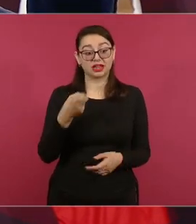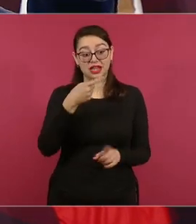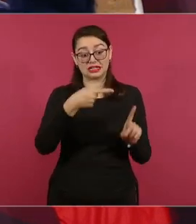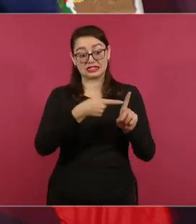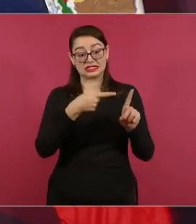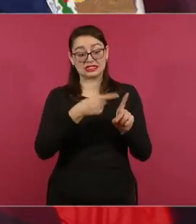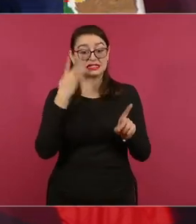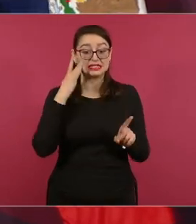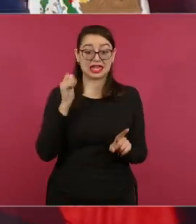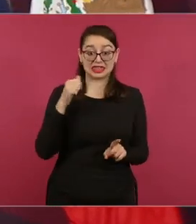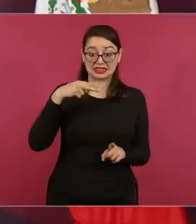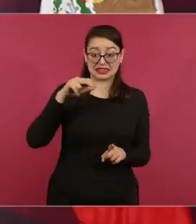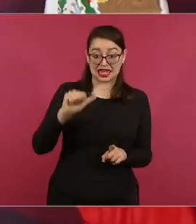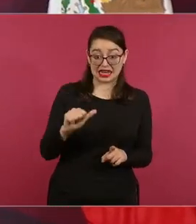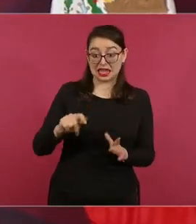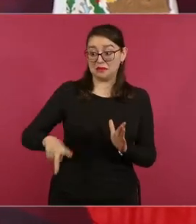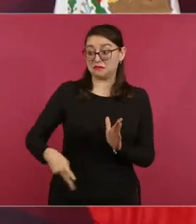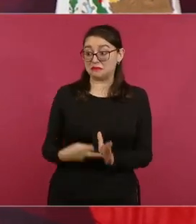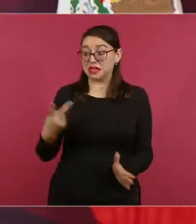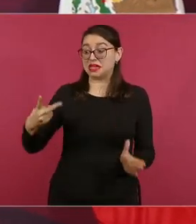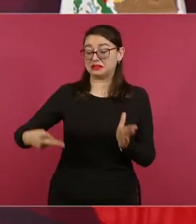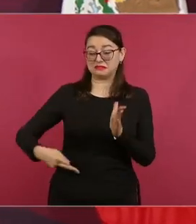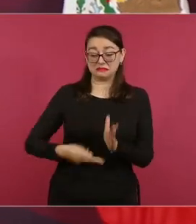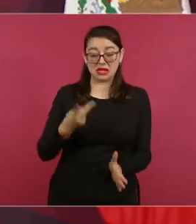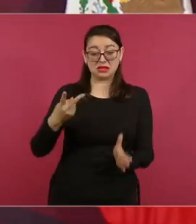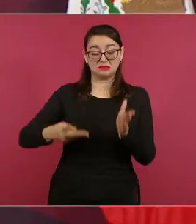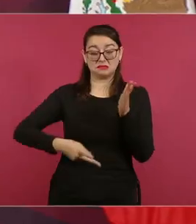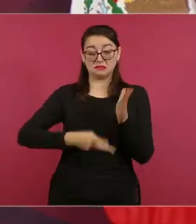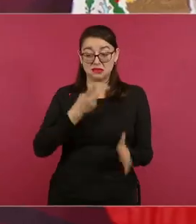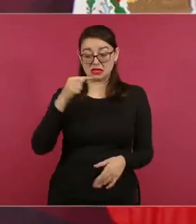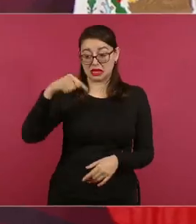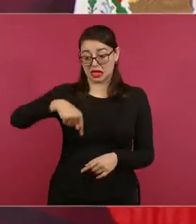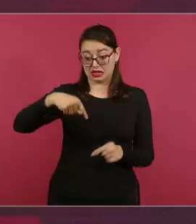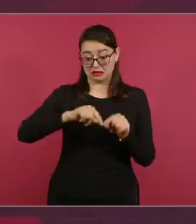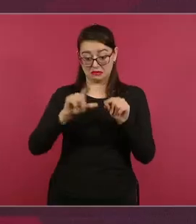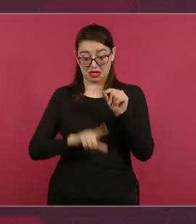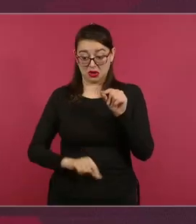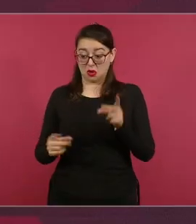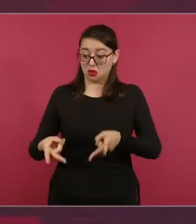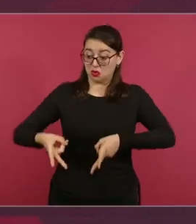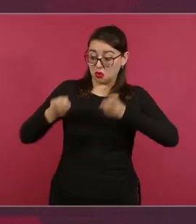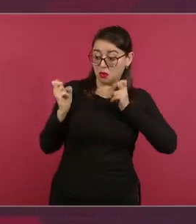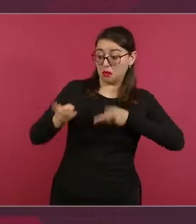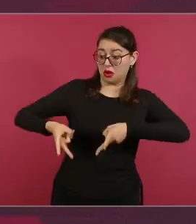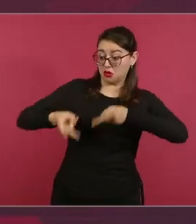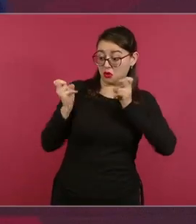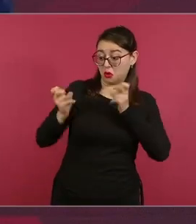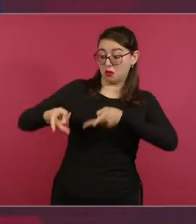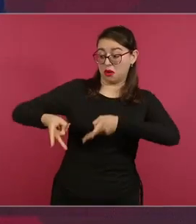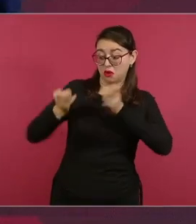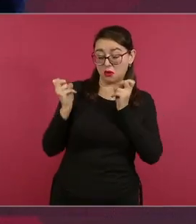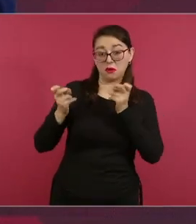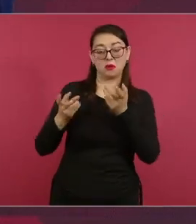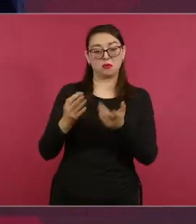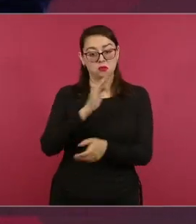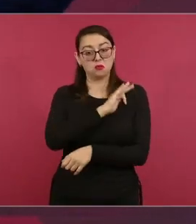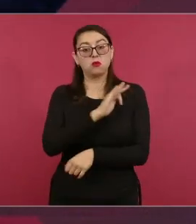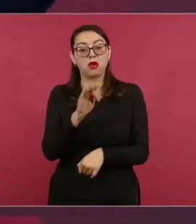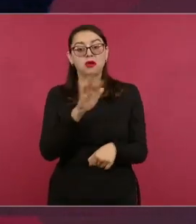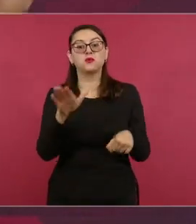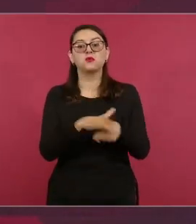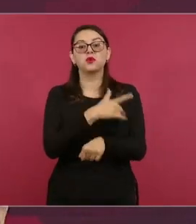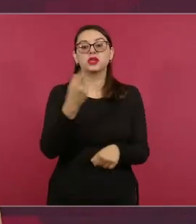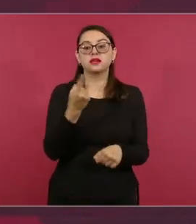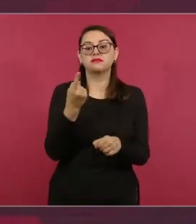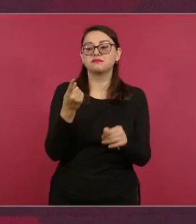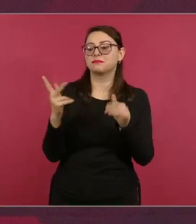Estamos hablando de mucho antes de Goebbels, el jefe de la propaganda de Hitler,